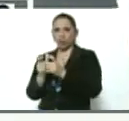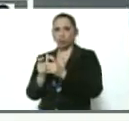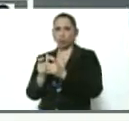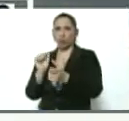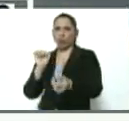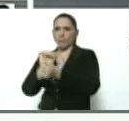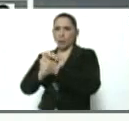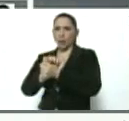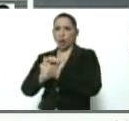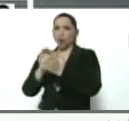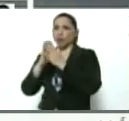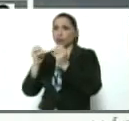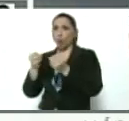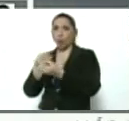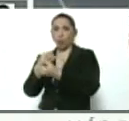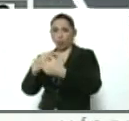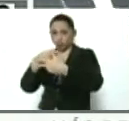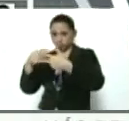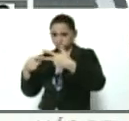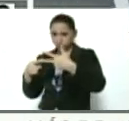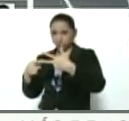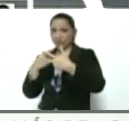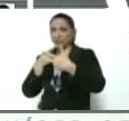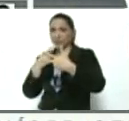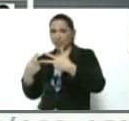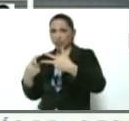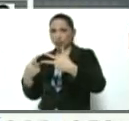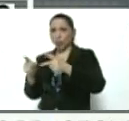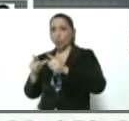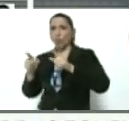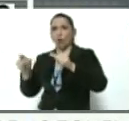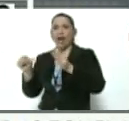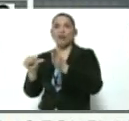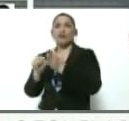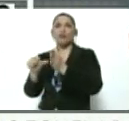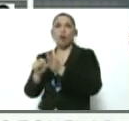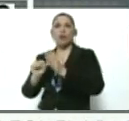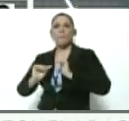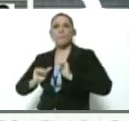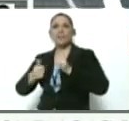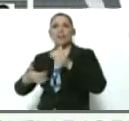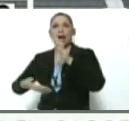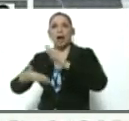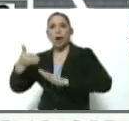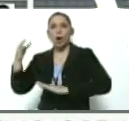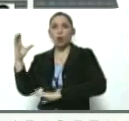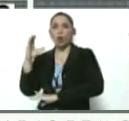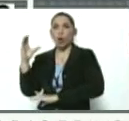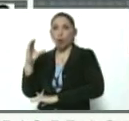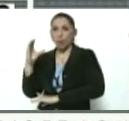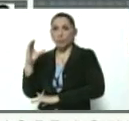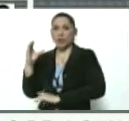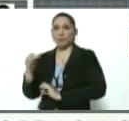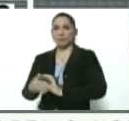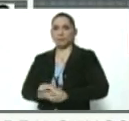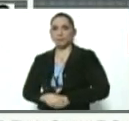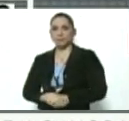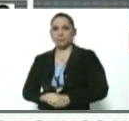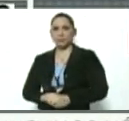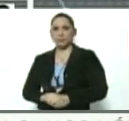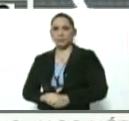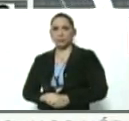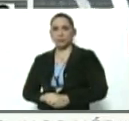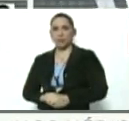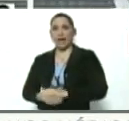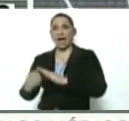Todos ellos han señalado que el sitio de donde partieron en Colombia, en la Guajira colombiana, es